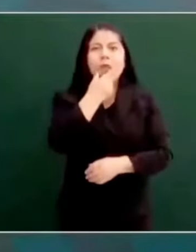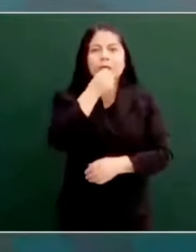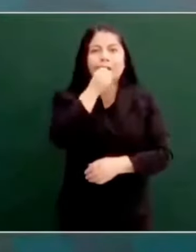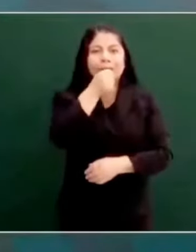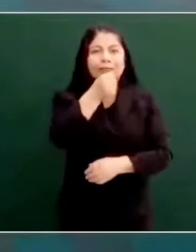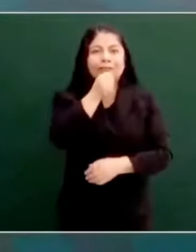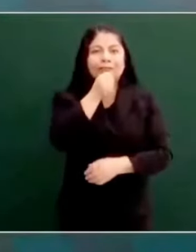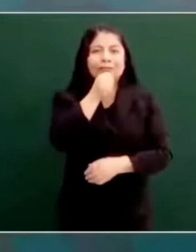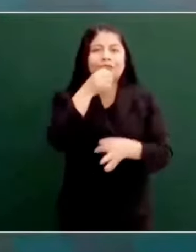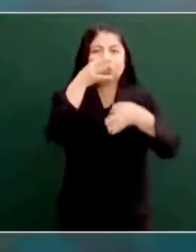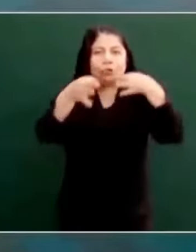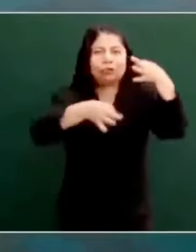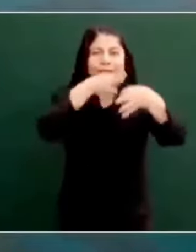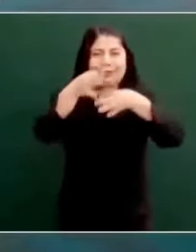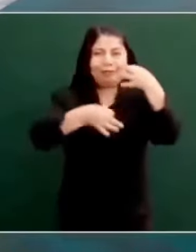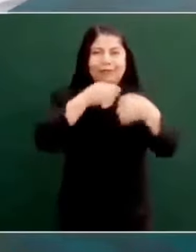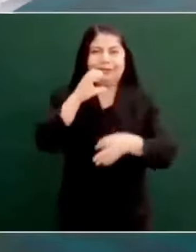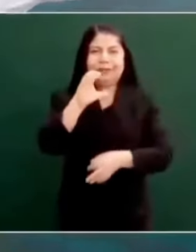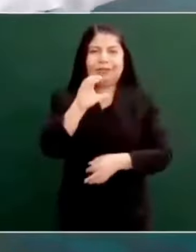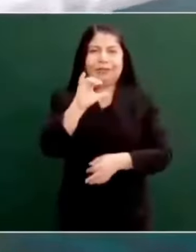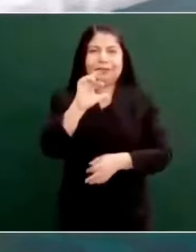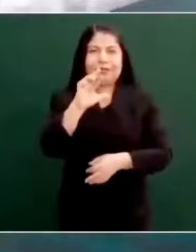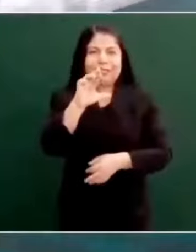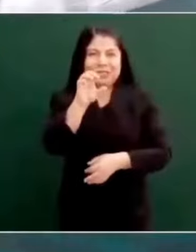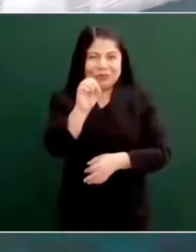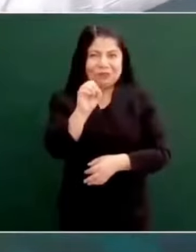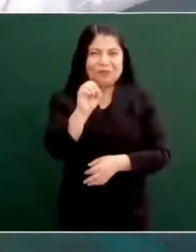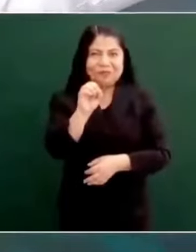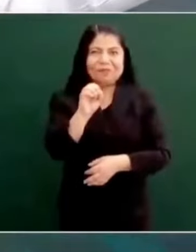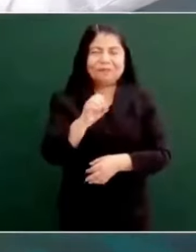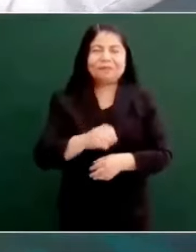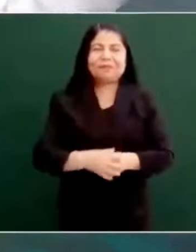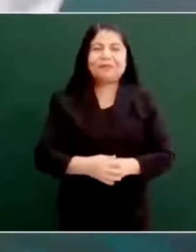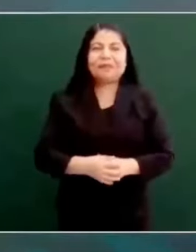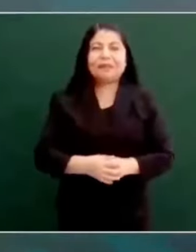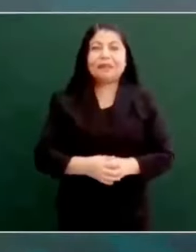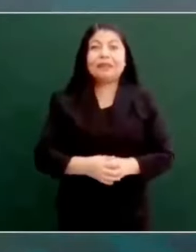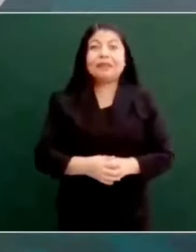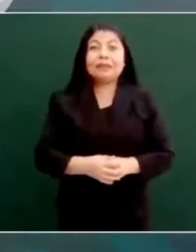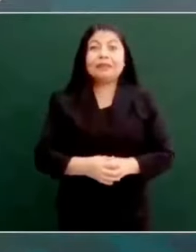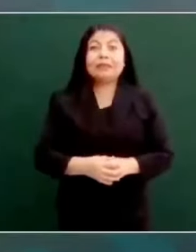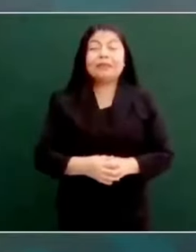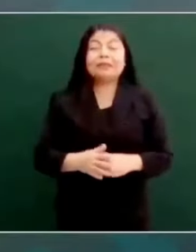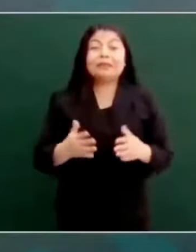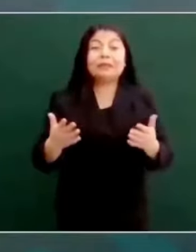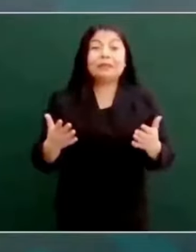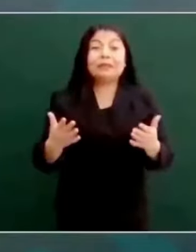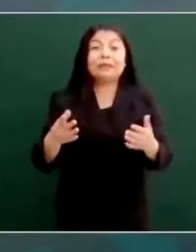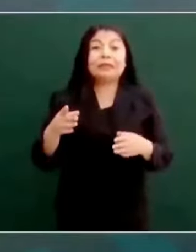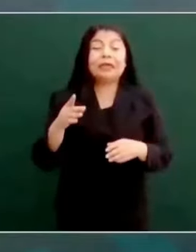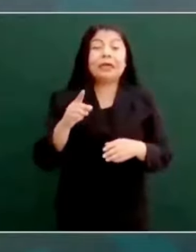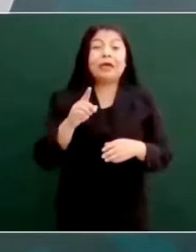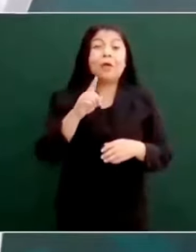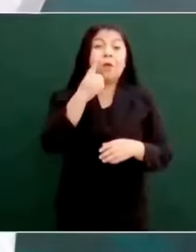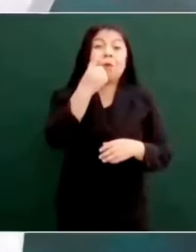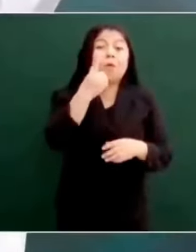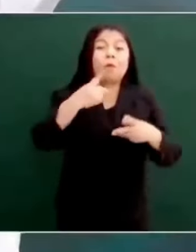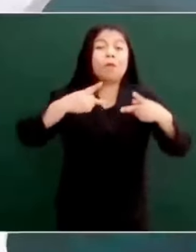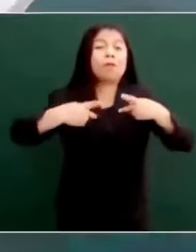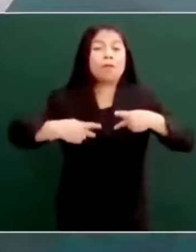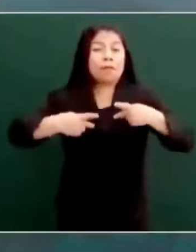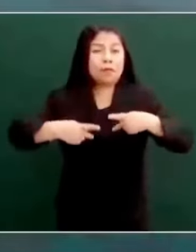quedó muy claro, hubo uno que dijo, creo que fue Carmen Aristegui, la paladina de la libertad,